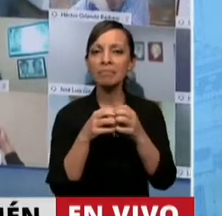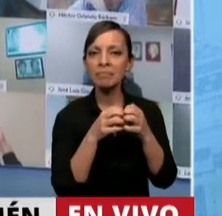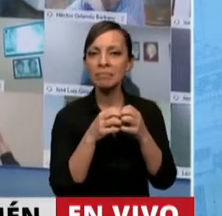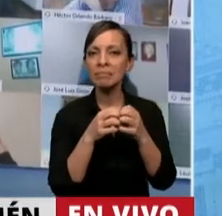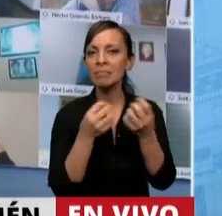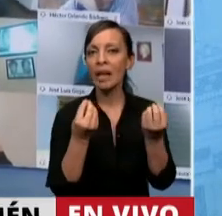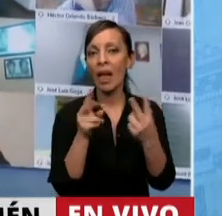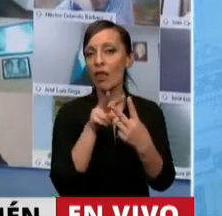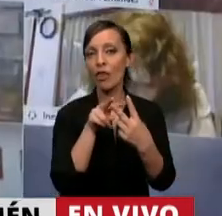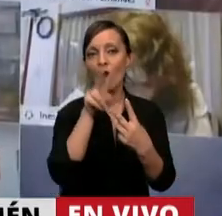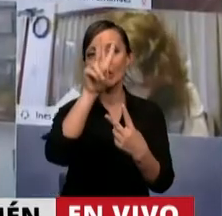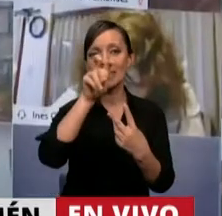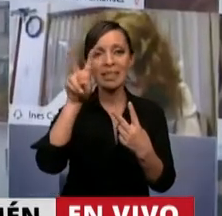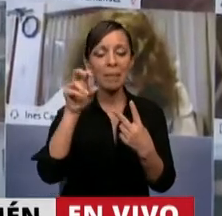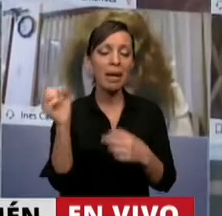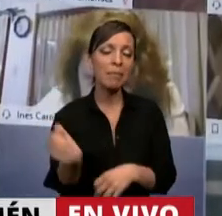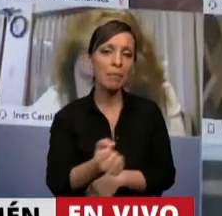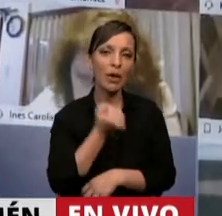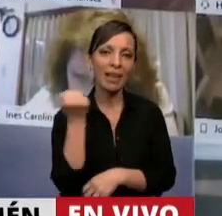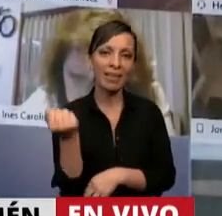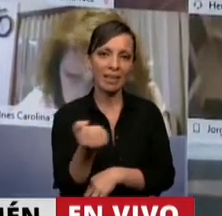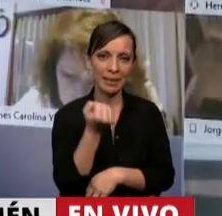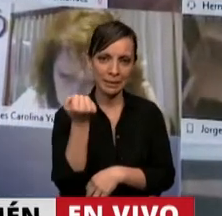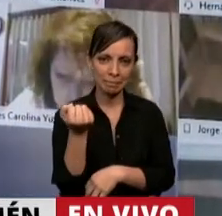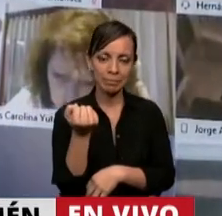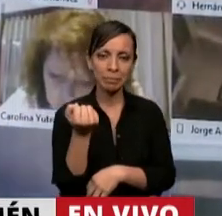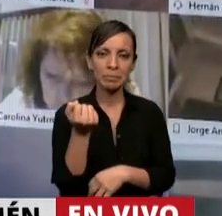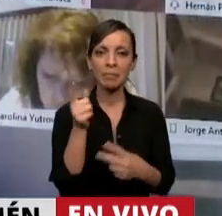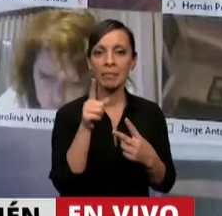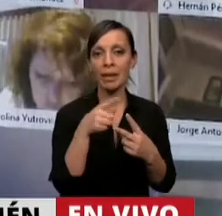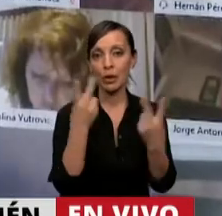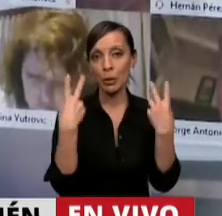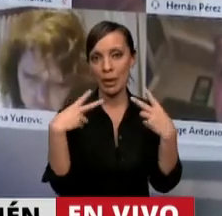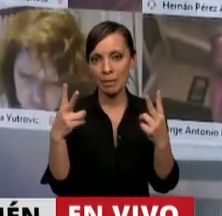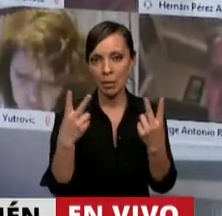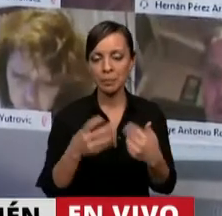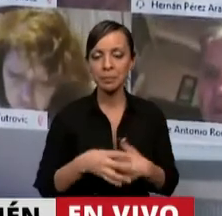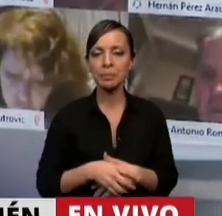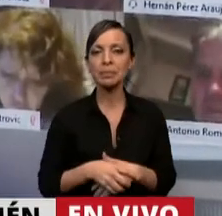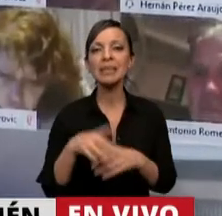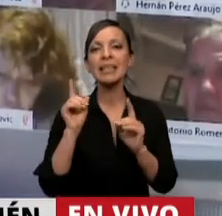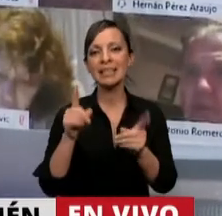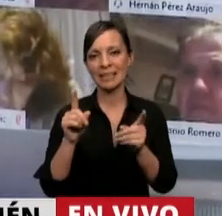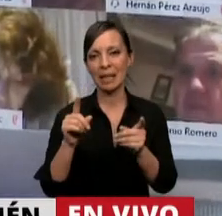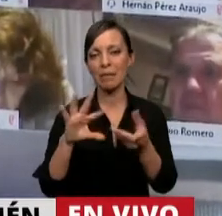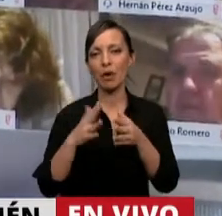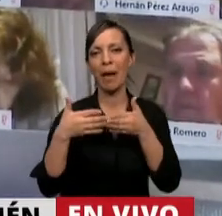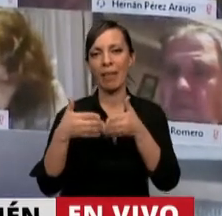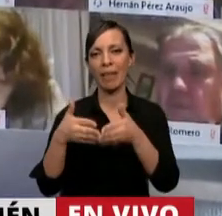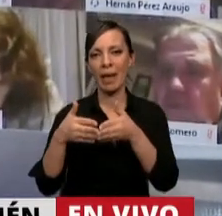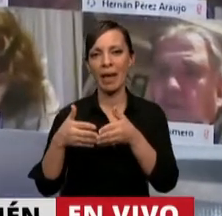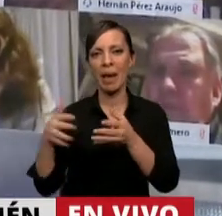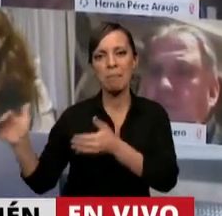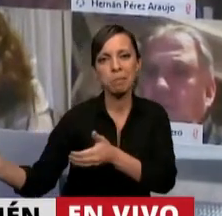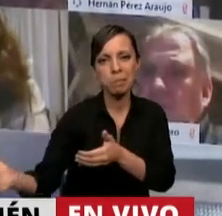ni menos que dos temas súper importantes, como es el turismo y la pesca ilegal. El